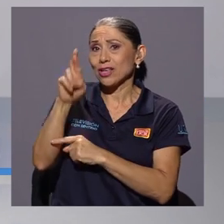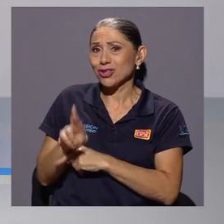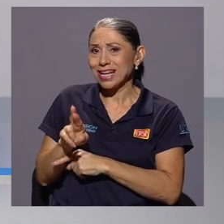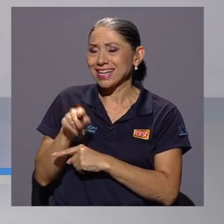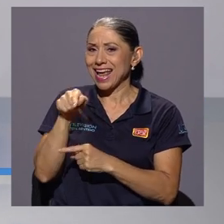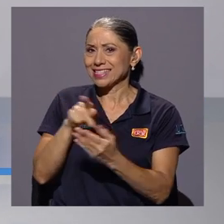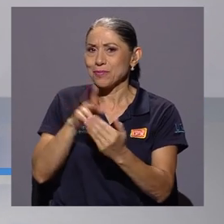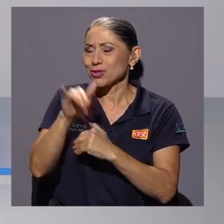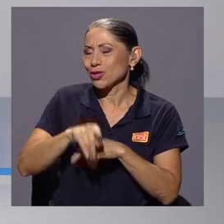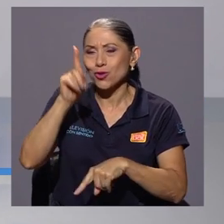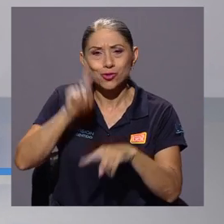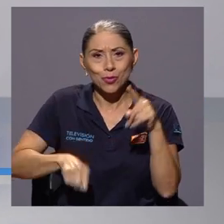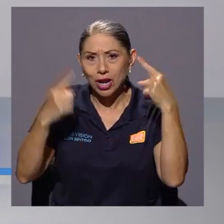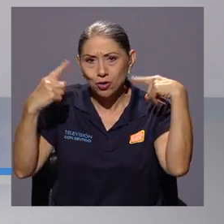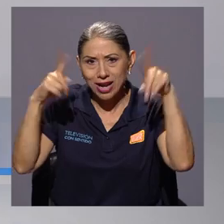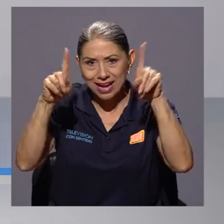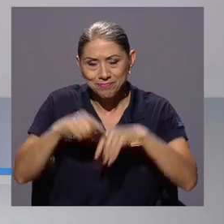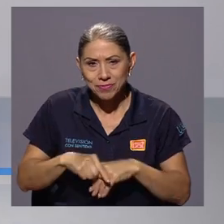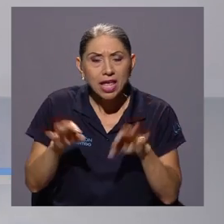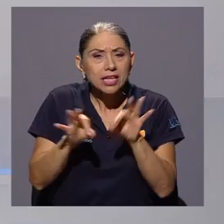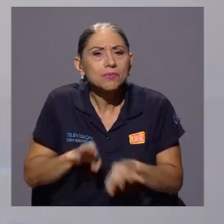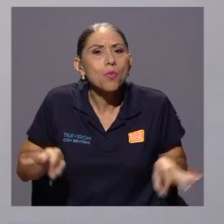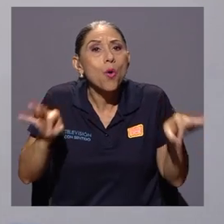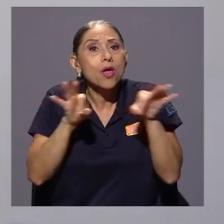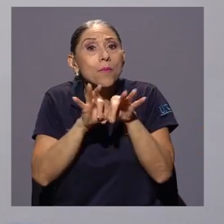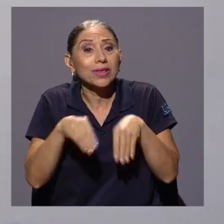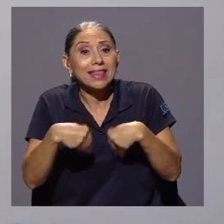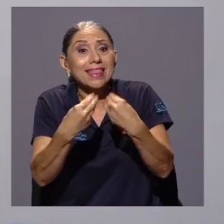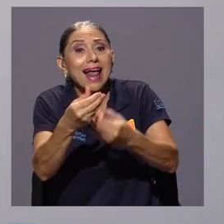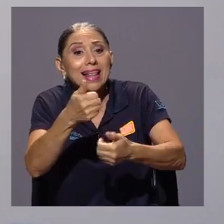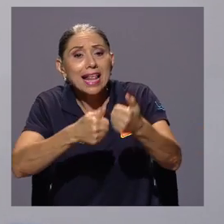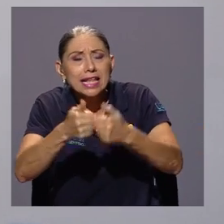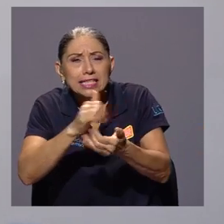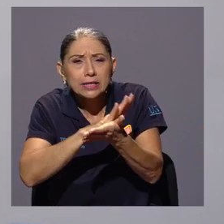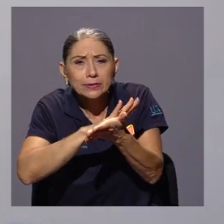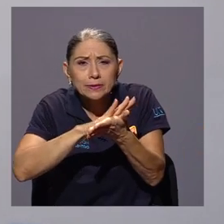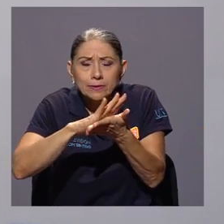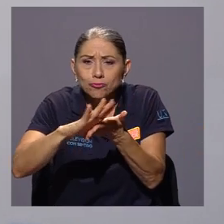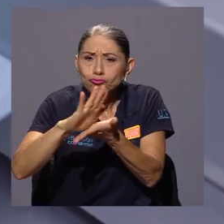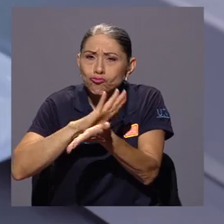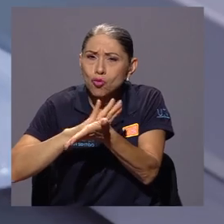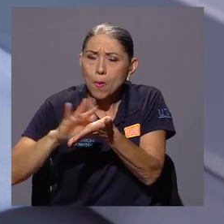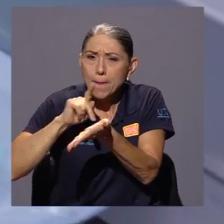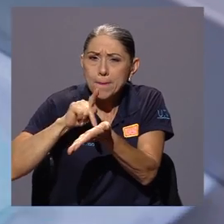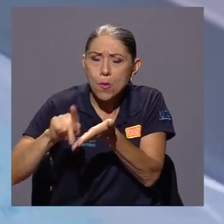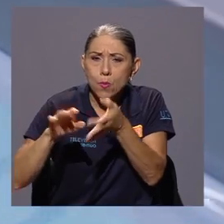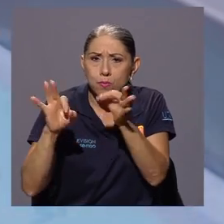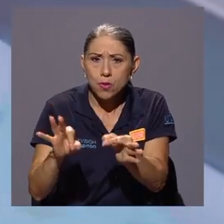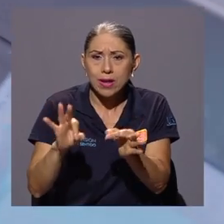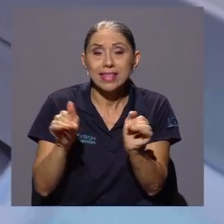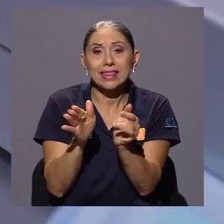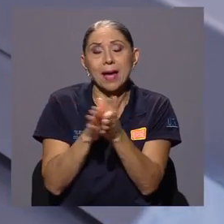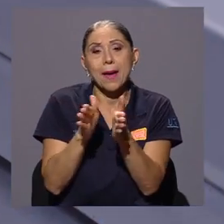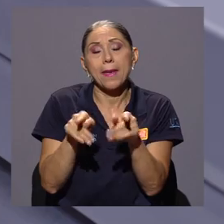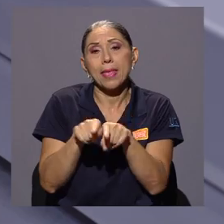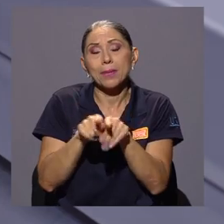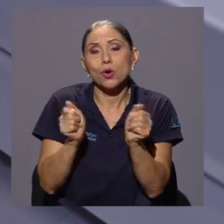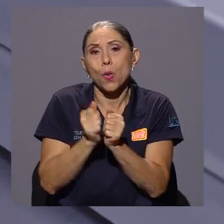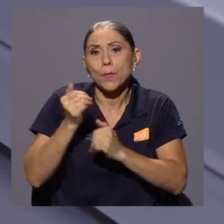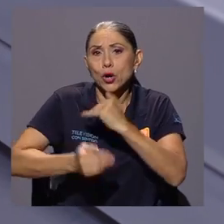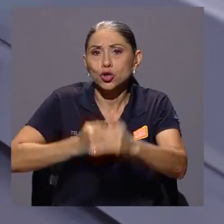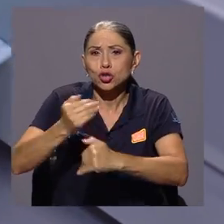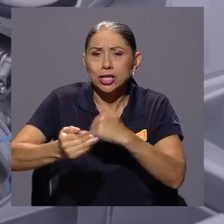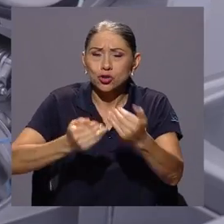las situaciones más especiales que es suministrar este fluido en condiciones de asepsia, inocuidad y además de ello contar con procesos